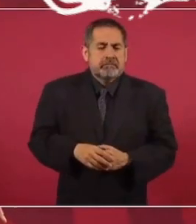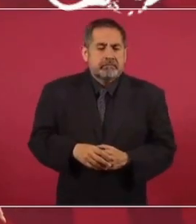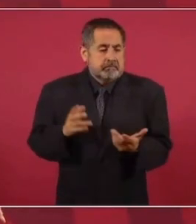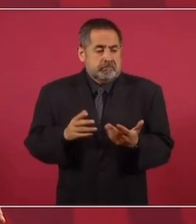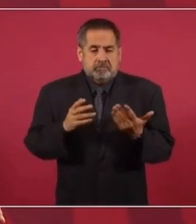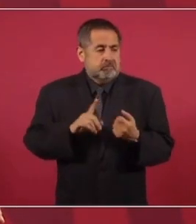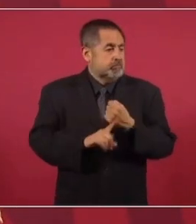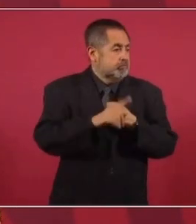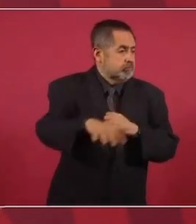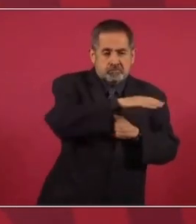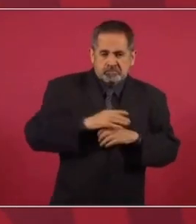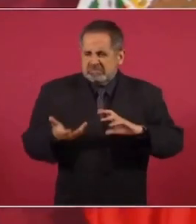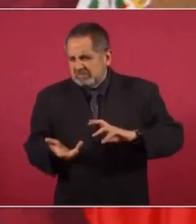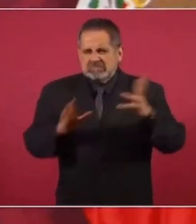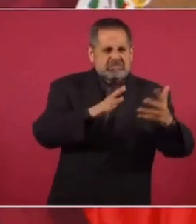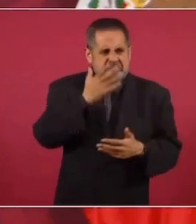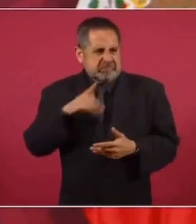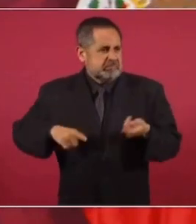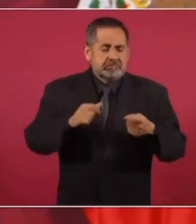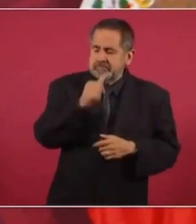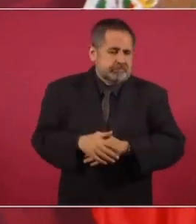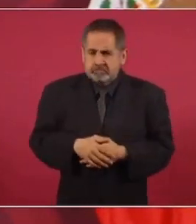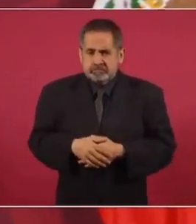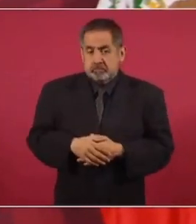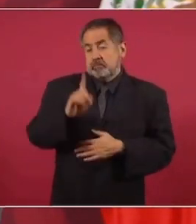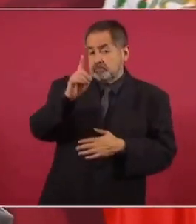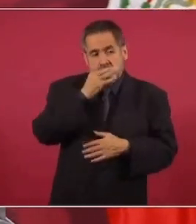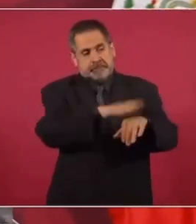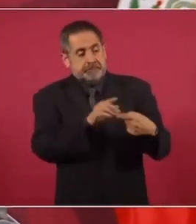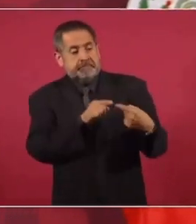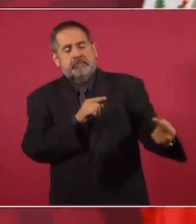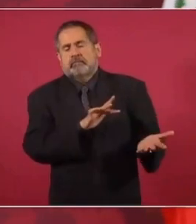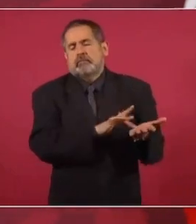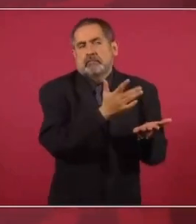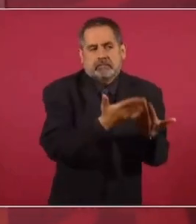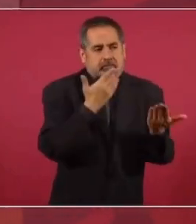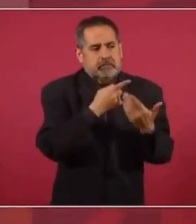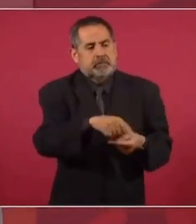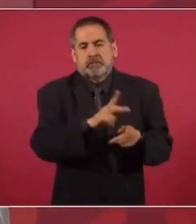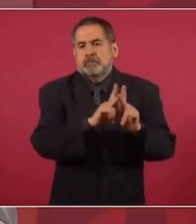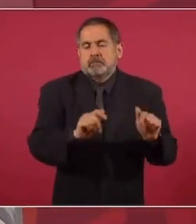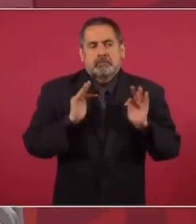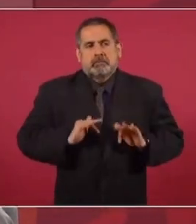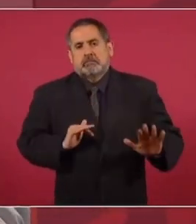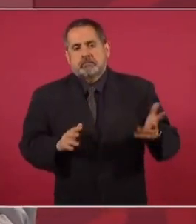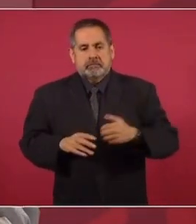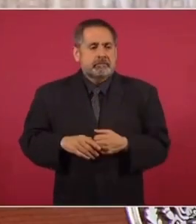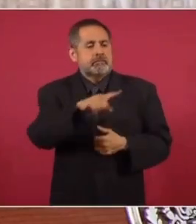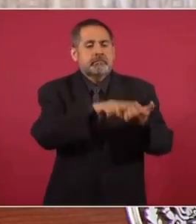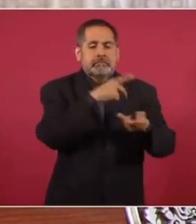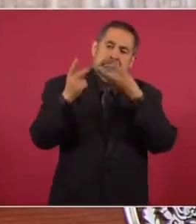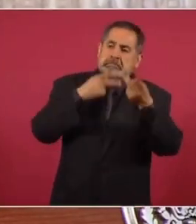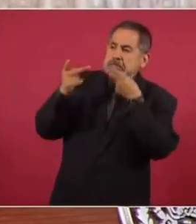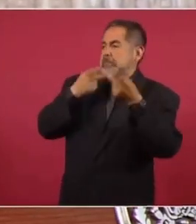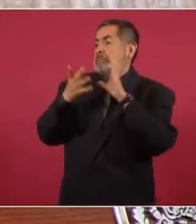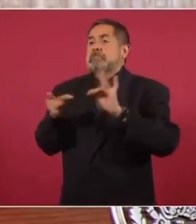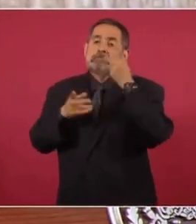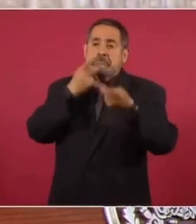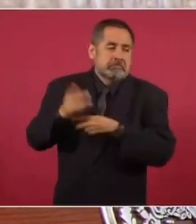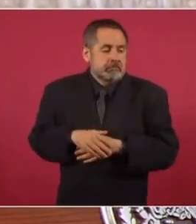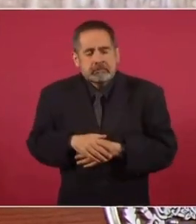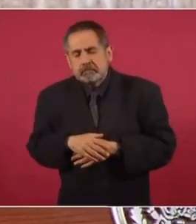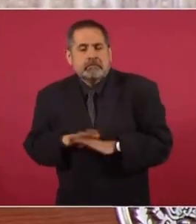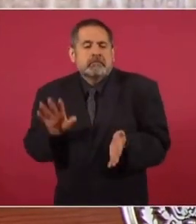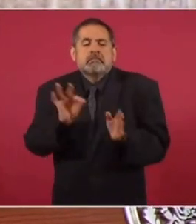No hay ingobernabilidad. Eso yo tengo que agradecerle a los adversarios, a los conservadores, que solo es campaña en redes,